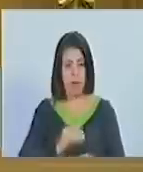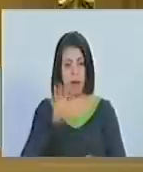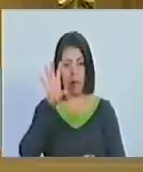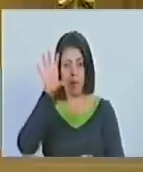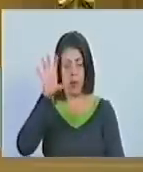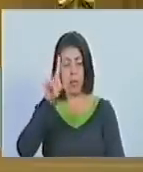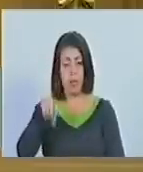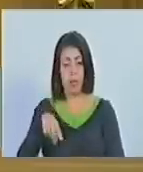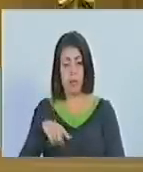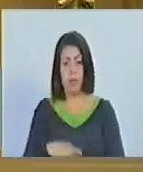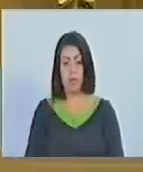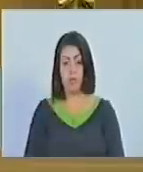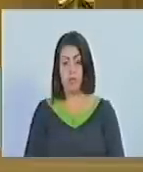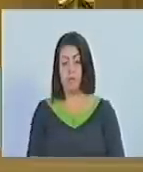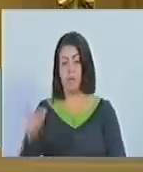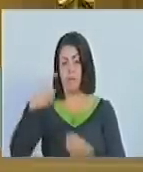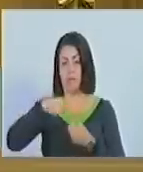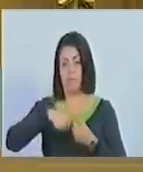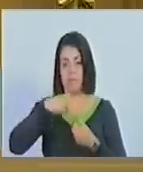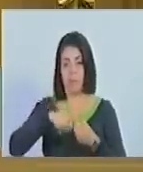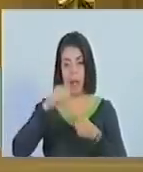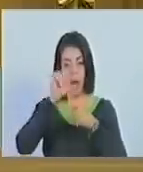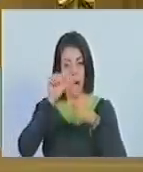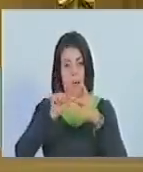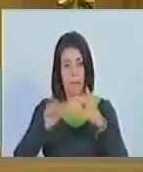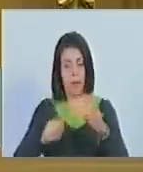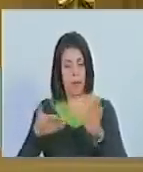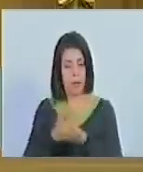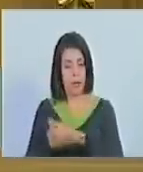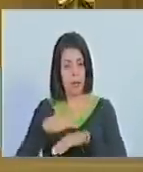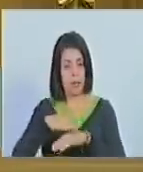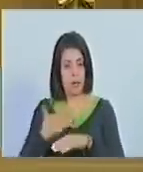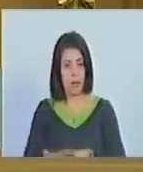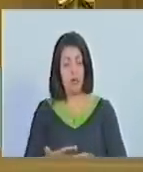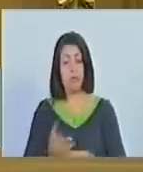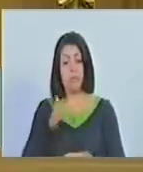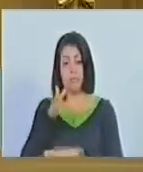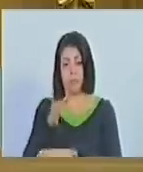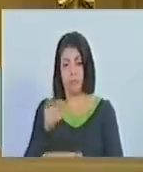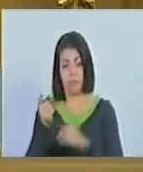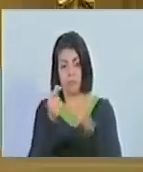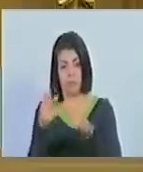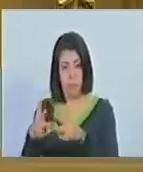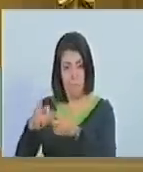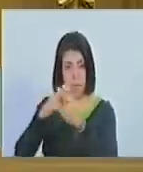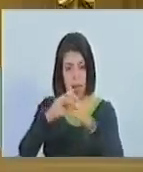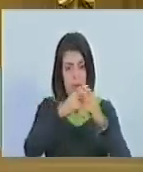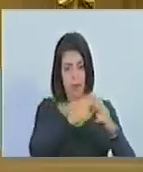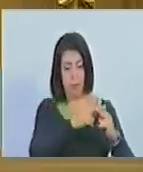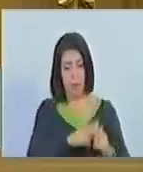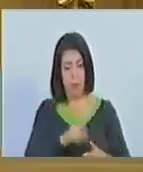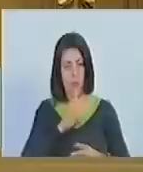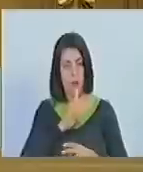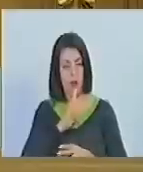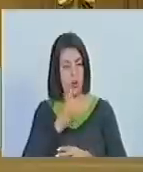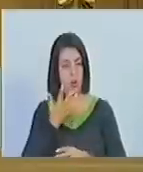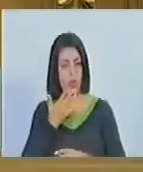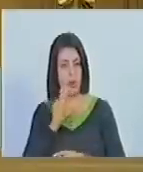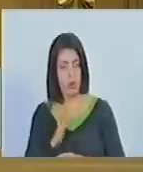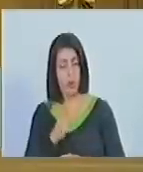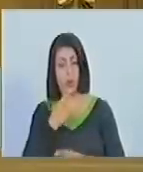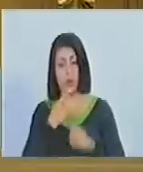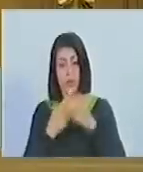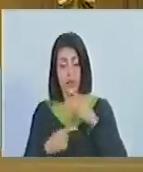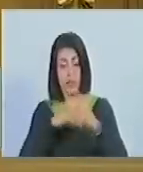además de la incorporación de aspectos referidos al acceso al financiamiento asimismo se